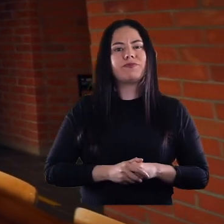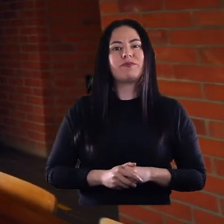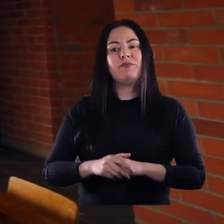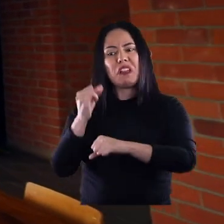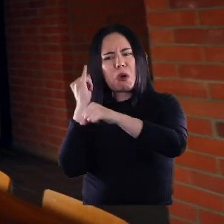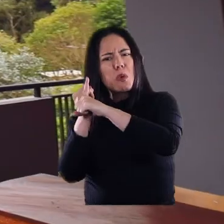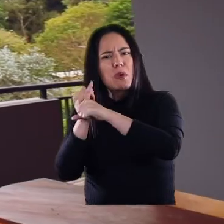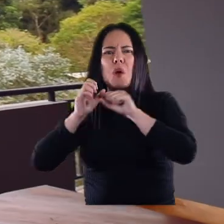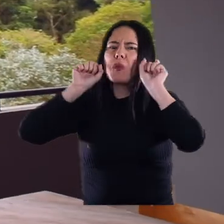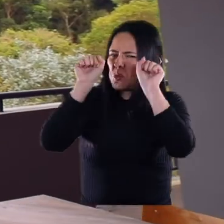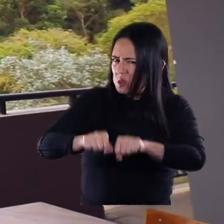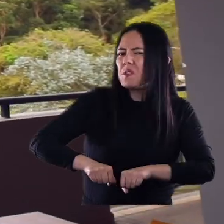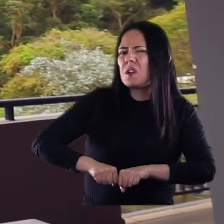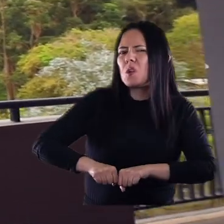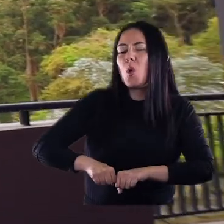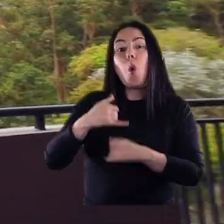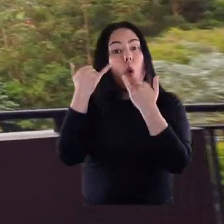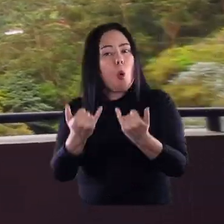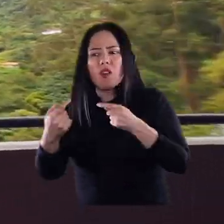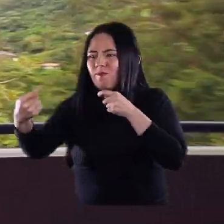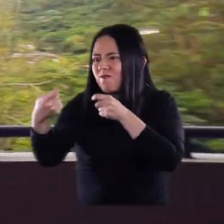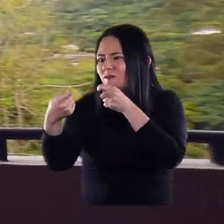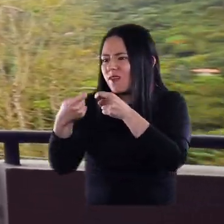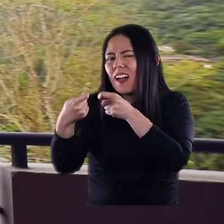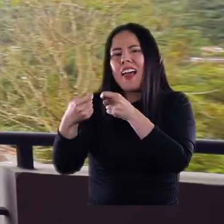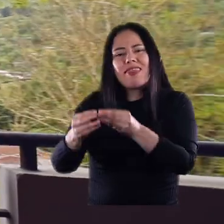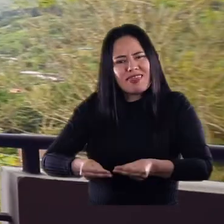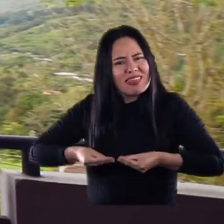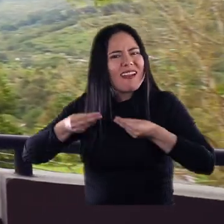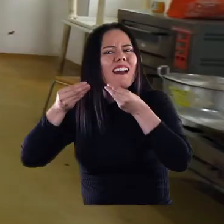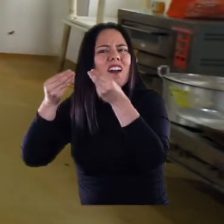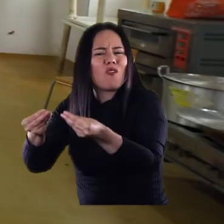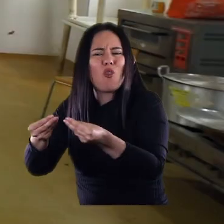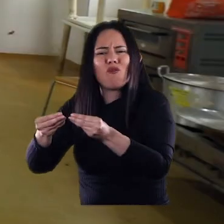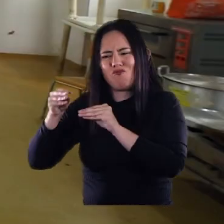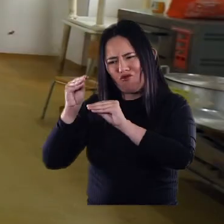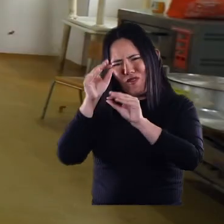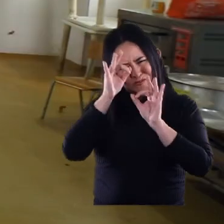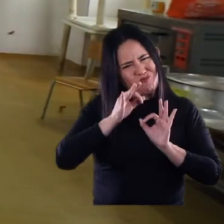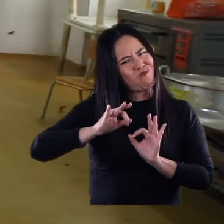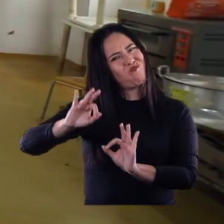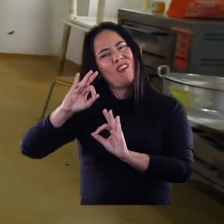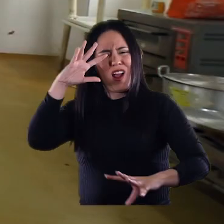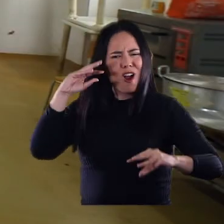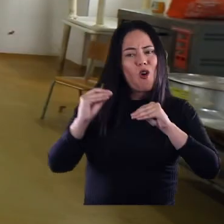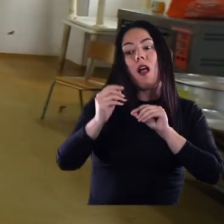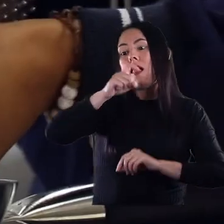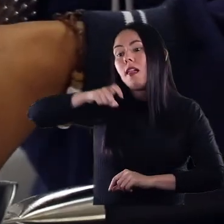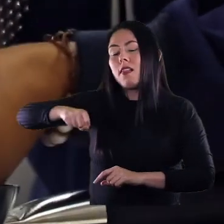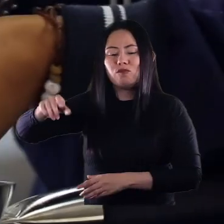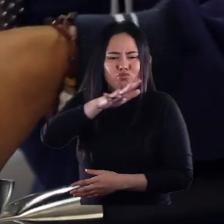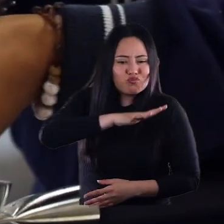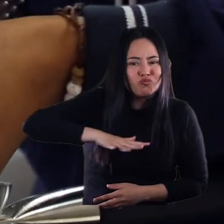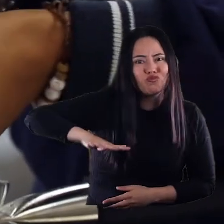Una institución que ha posibilitado que hoy nos acerquemos a entregarles formación de calidad acorde a las